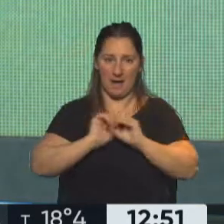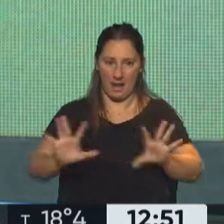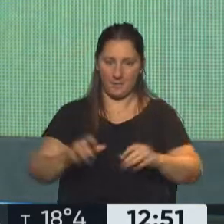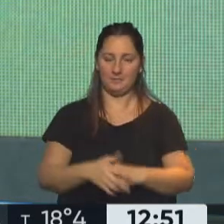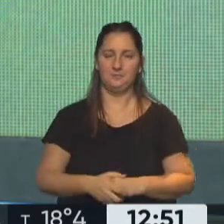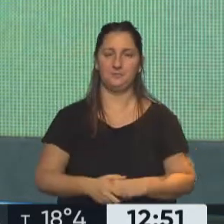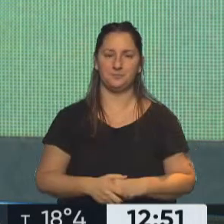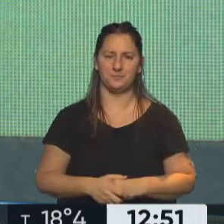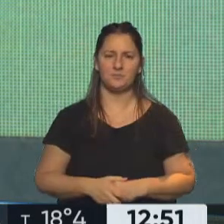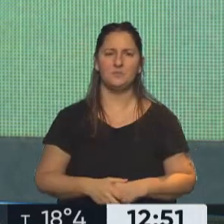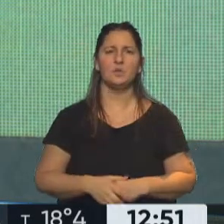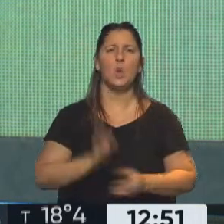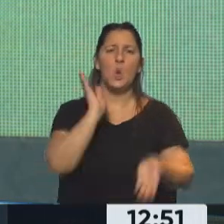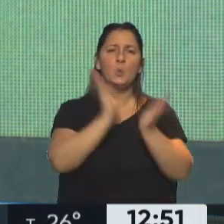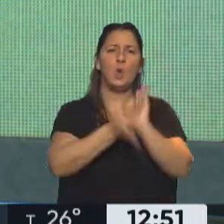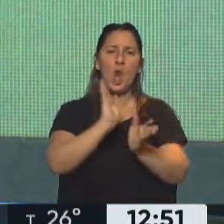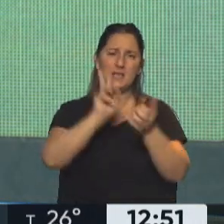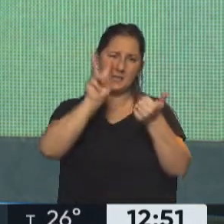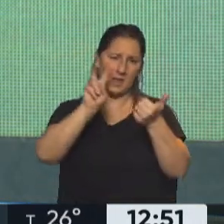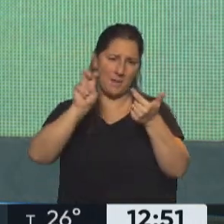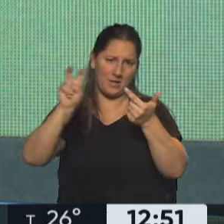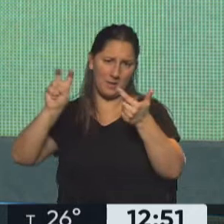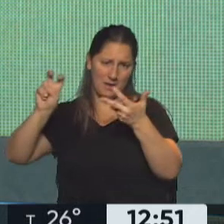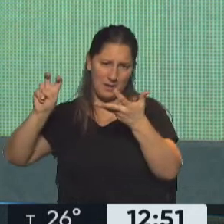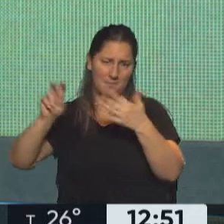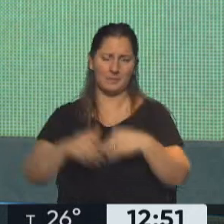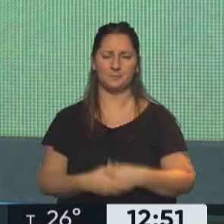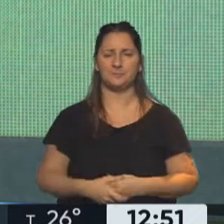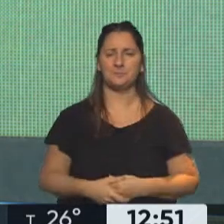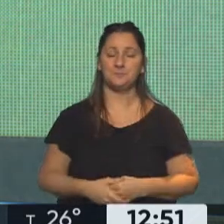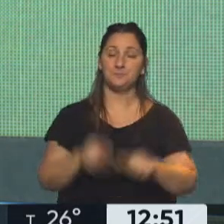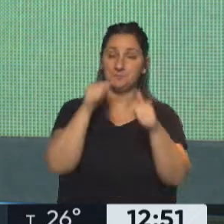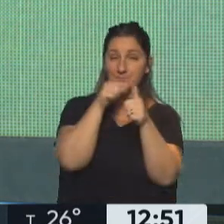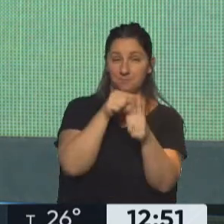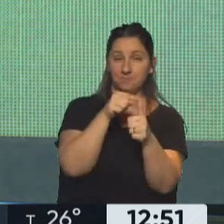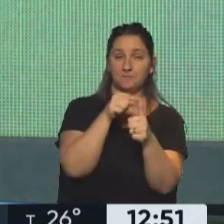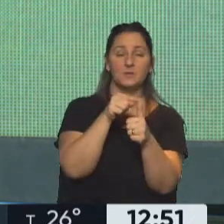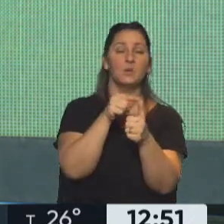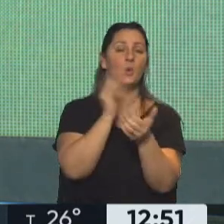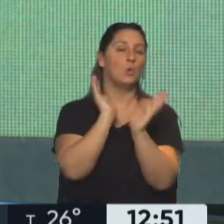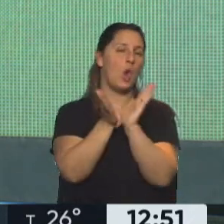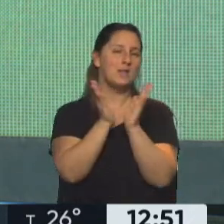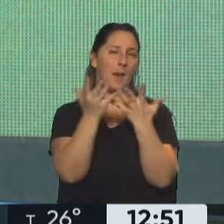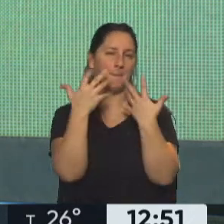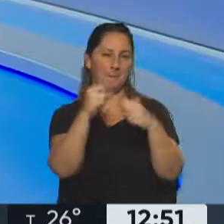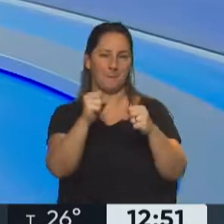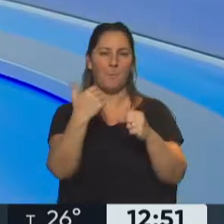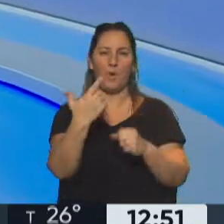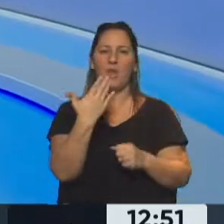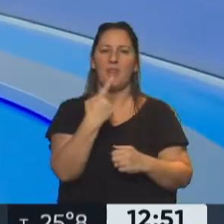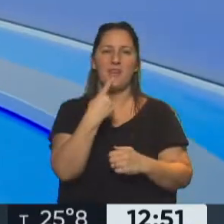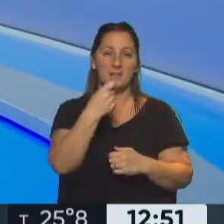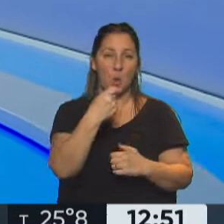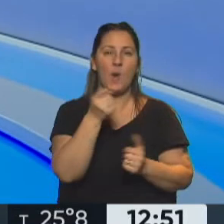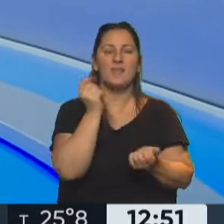Bueno, decíamos cuántos tipos de violencias de estos tipos hay, valga la redundancia. Por un lado, uno en general identifica a la violencia